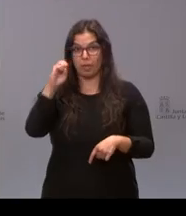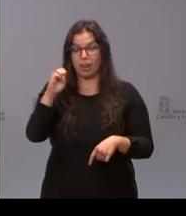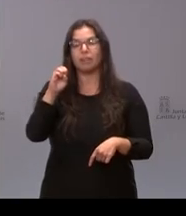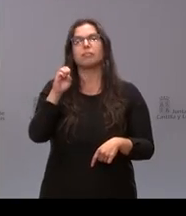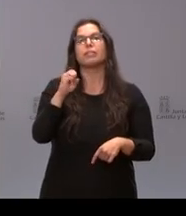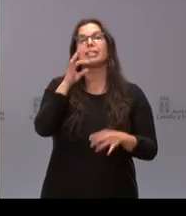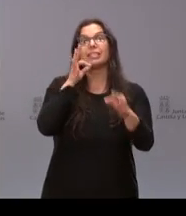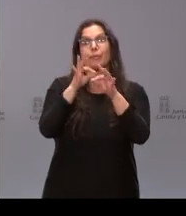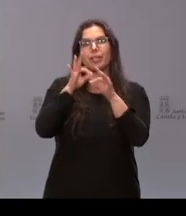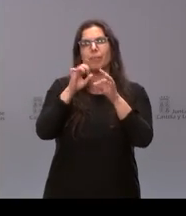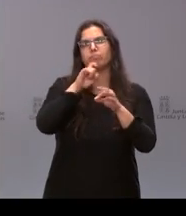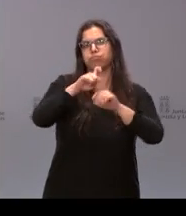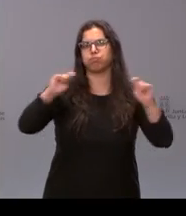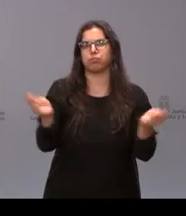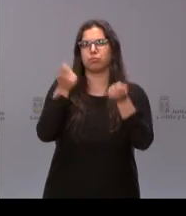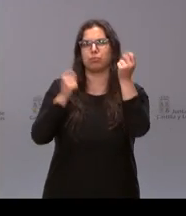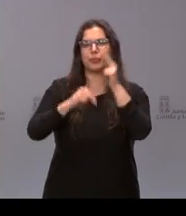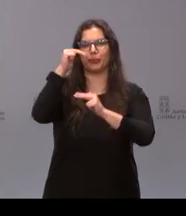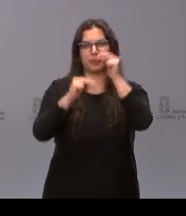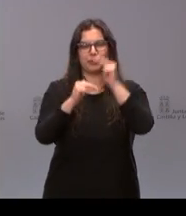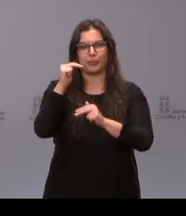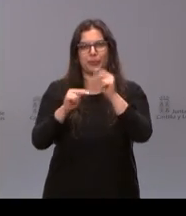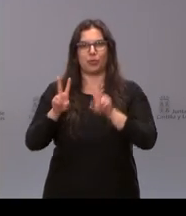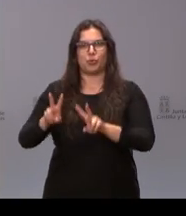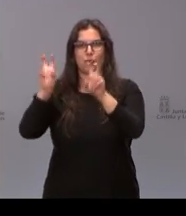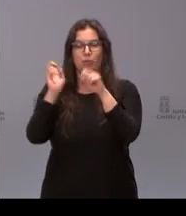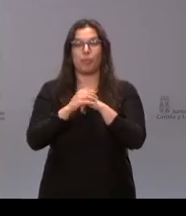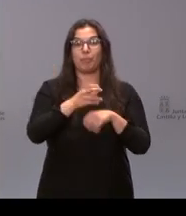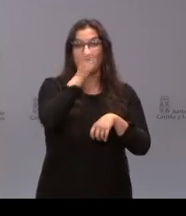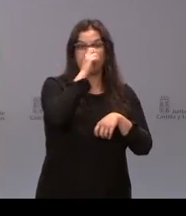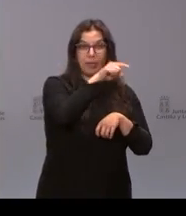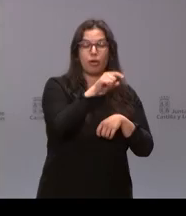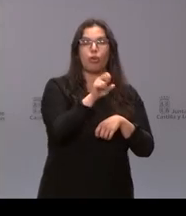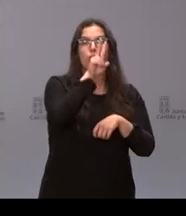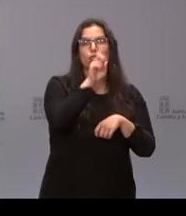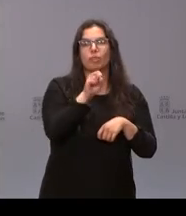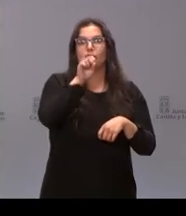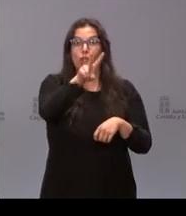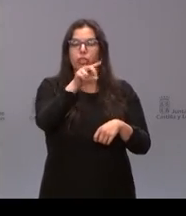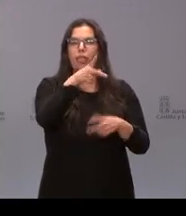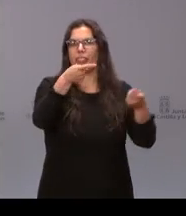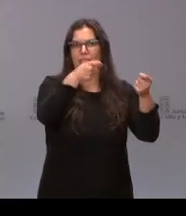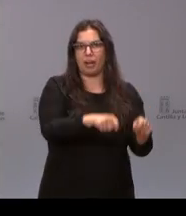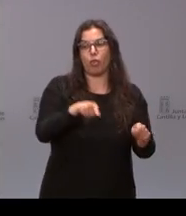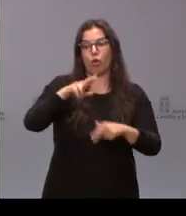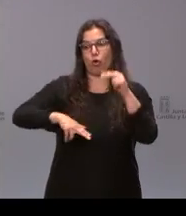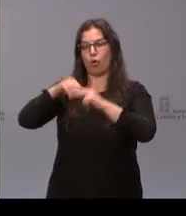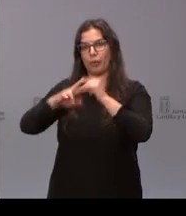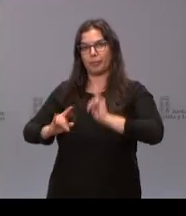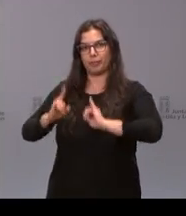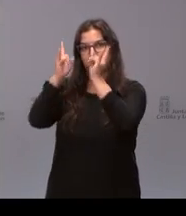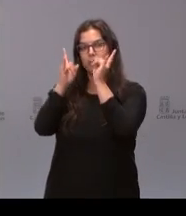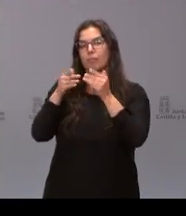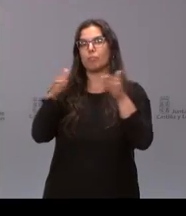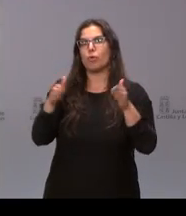de un nuevo hospital. El viejo hospital cerró sus puertas en julio de 2012. Las obras de Lugu habían comenzado en mayo de